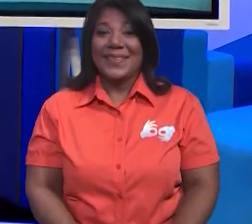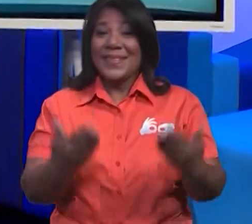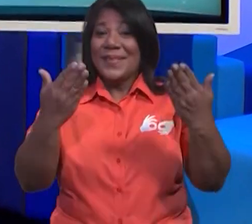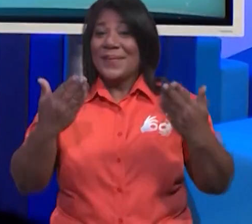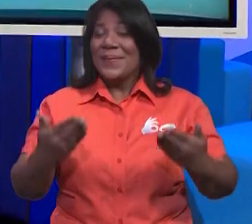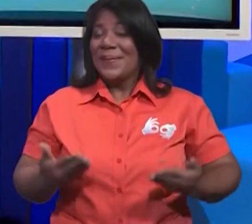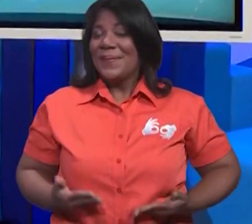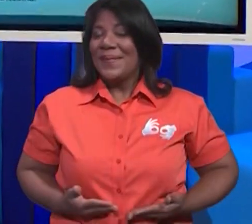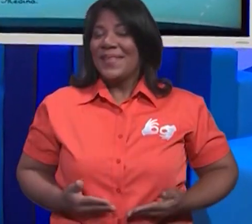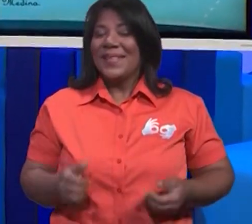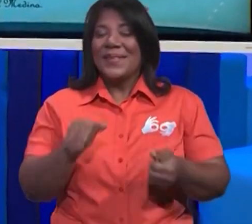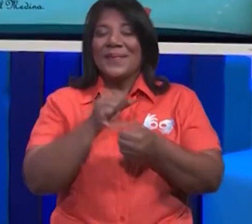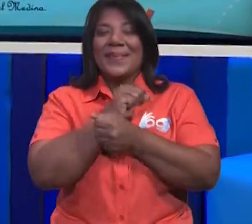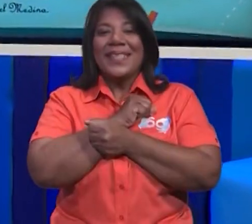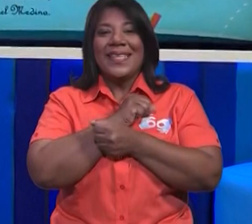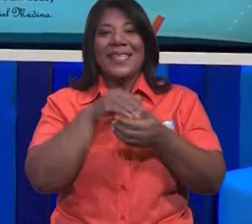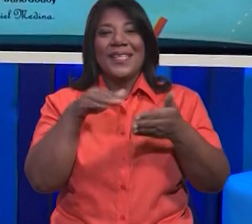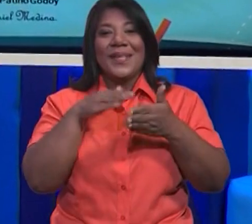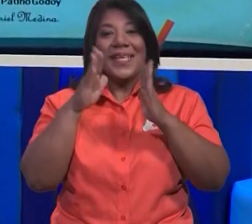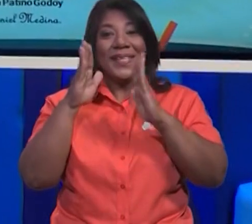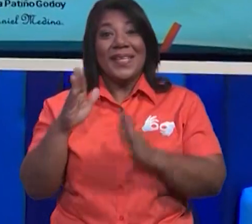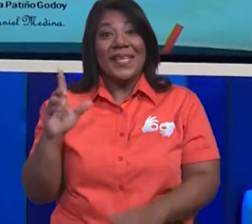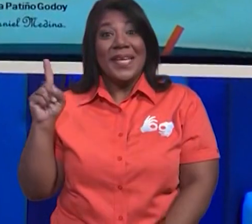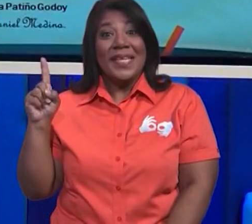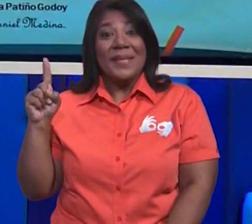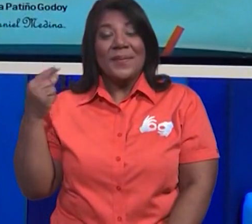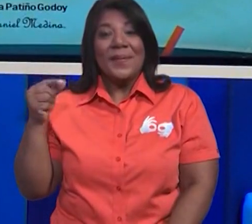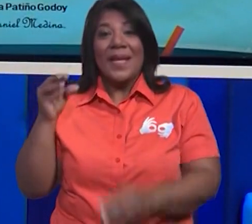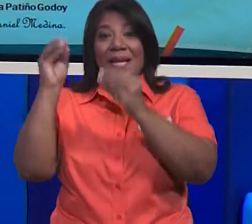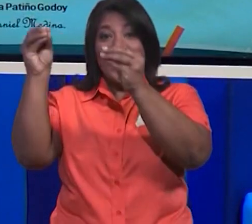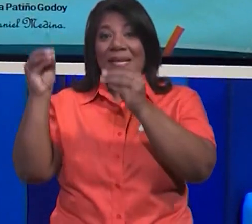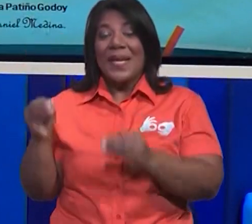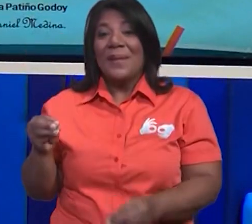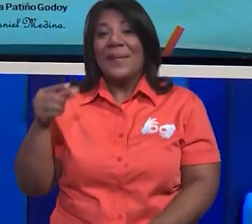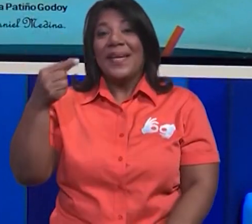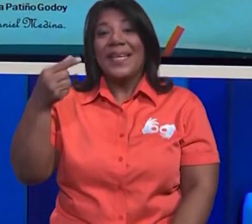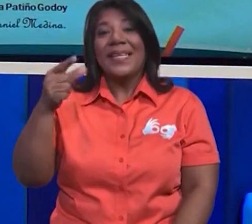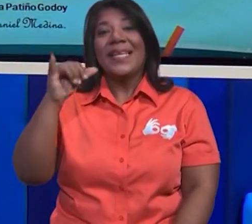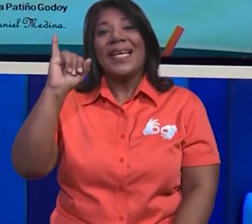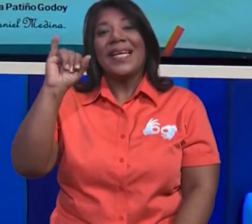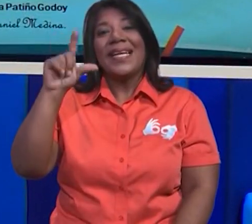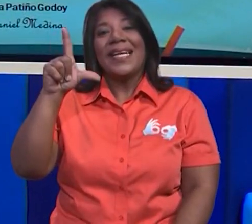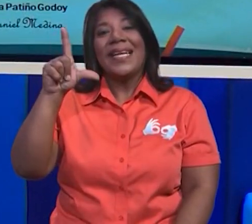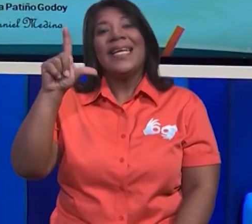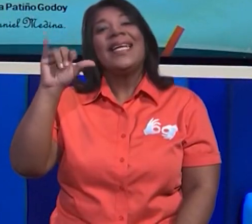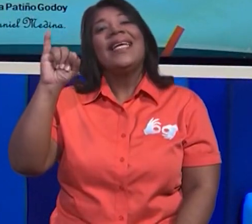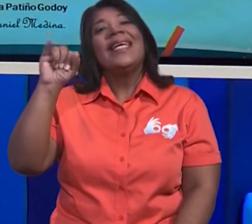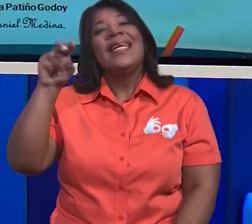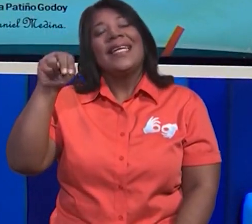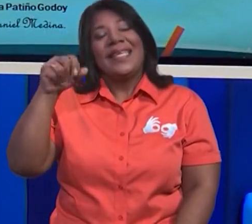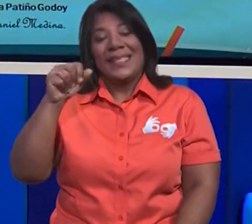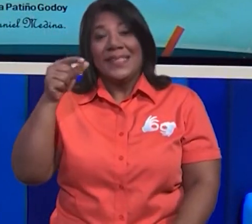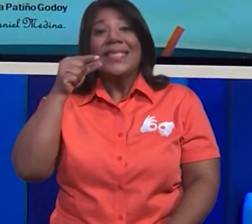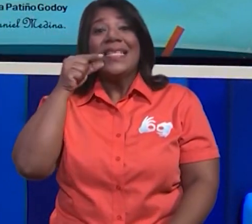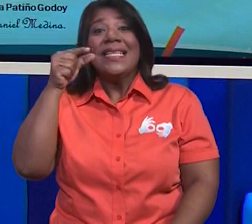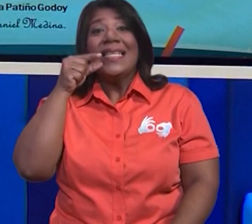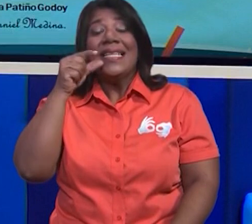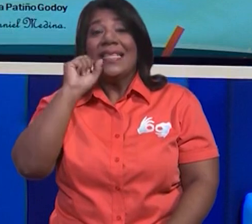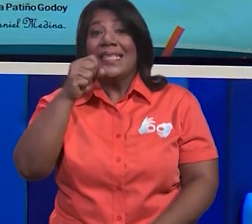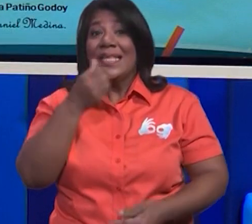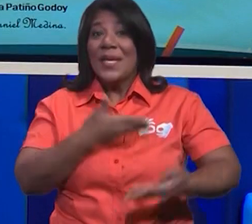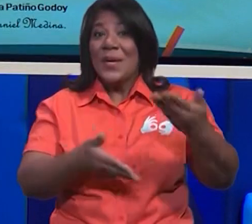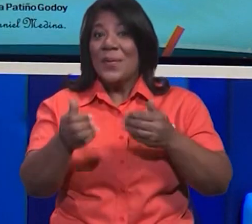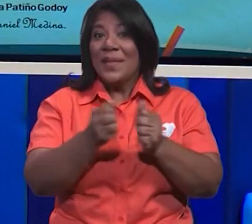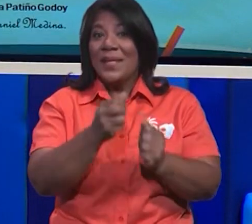Bienvenidos, mis queridos niños de primer grado. Soy su maestra, Glini Patiño, y para mí es un placer compartir con ustedes la clase de matemáticas